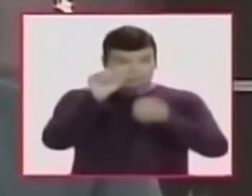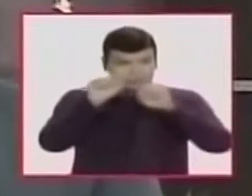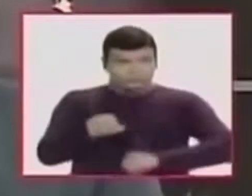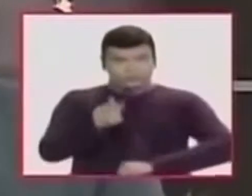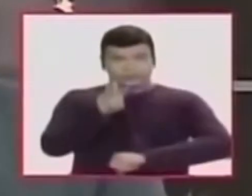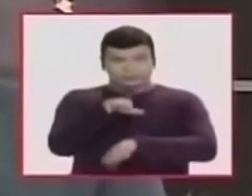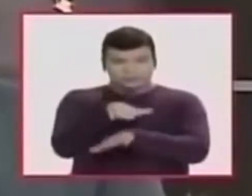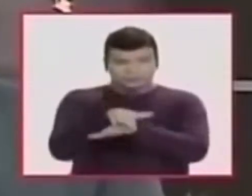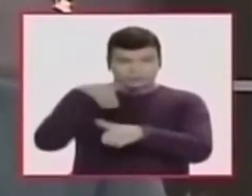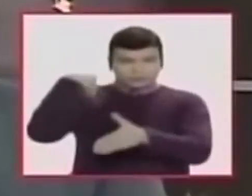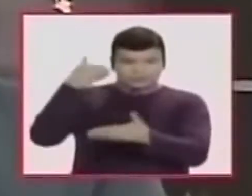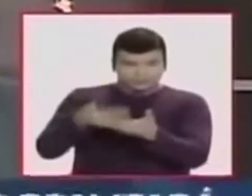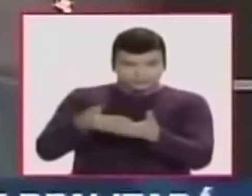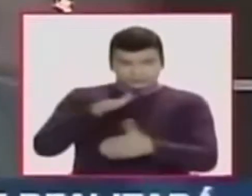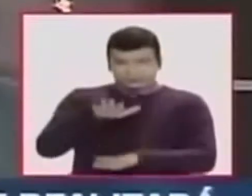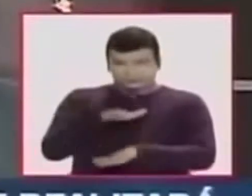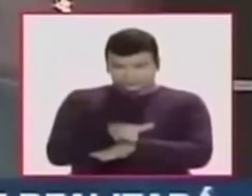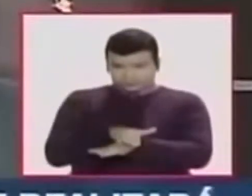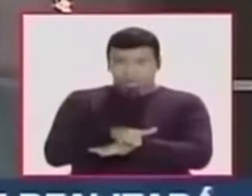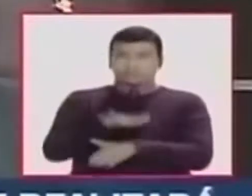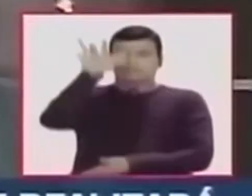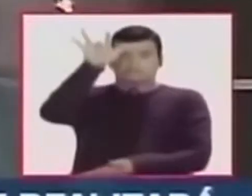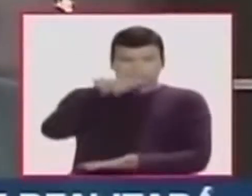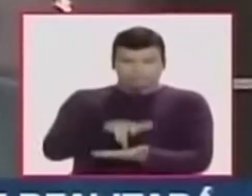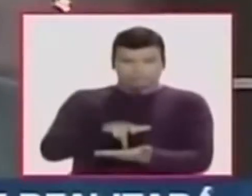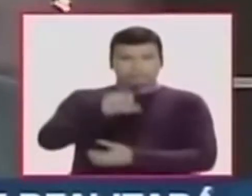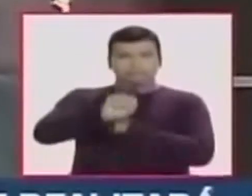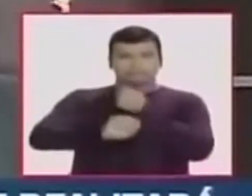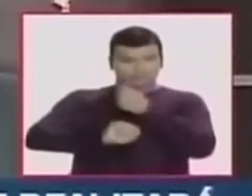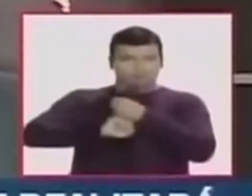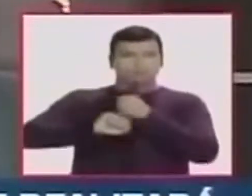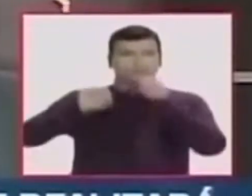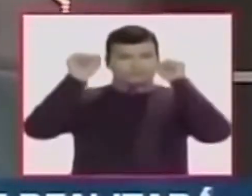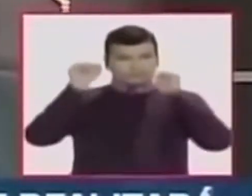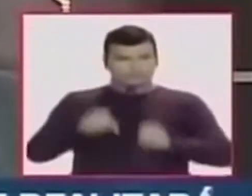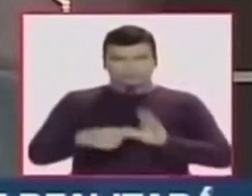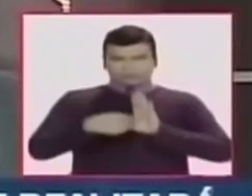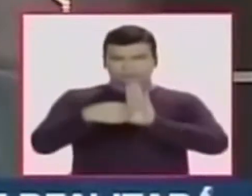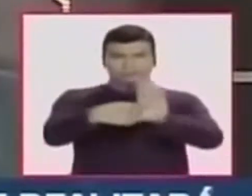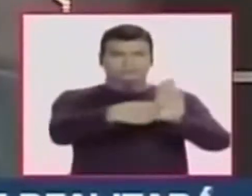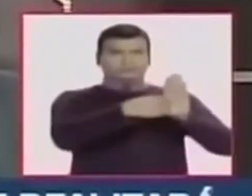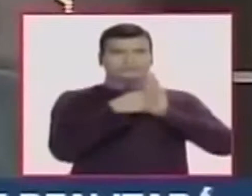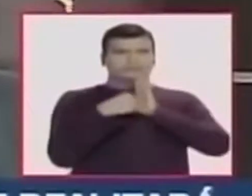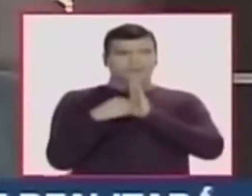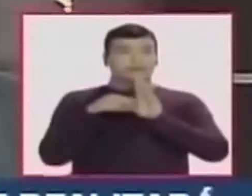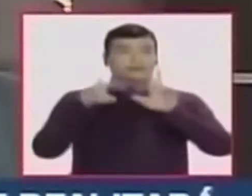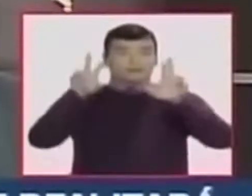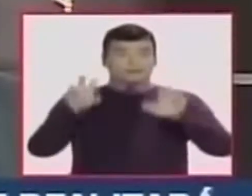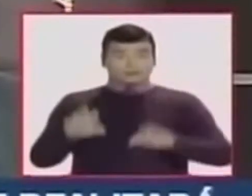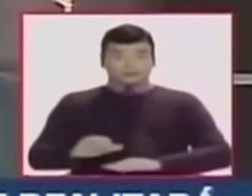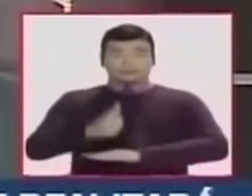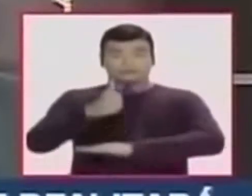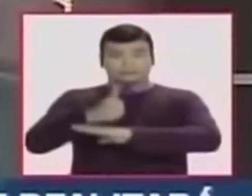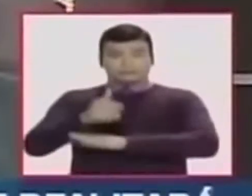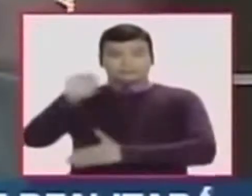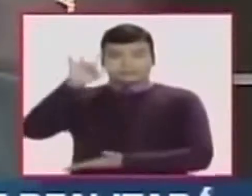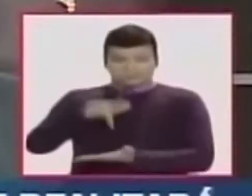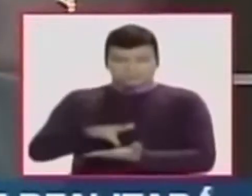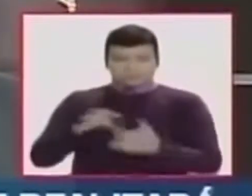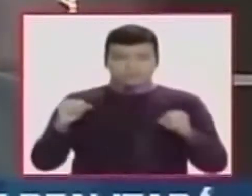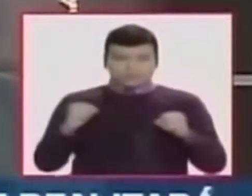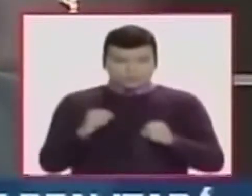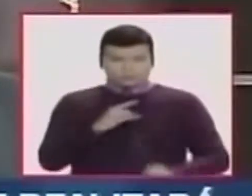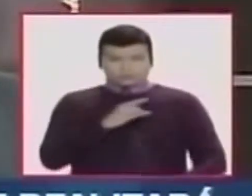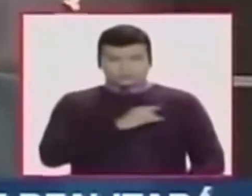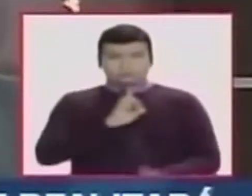3 a 5 de la tarde en el Teatro Estudio nos acompañen con transmisión en directo, con grandes autoridades en la materia, que vienen de Bogotá y de las